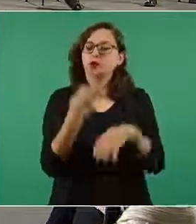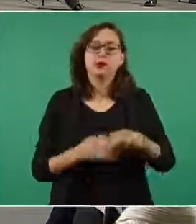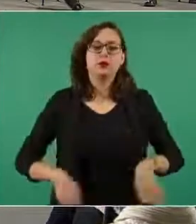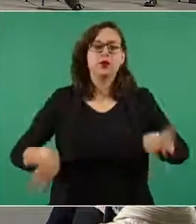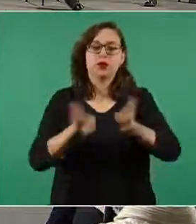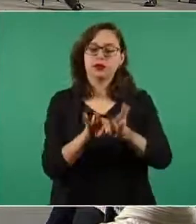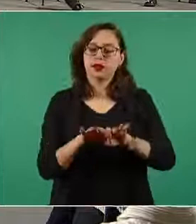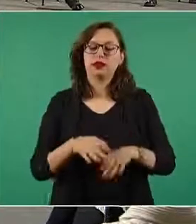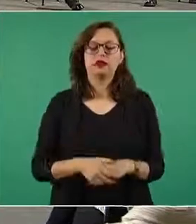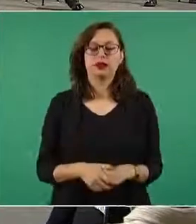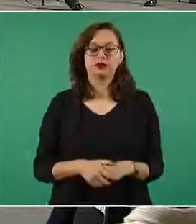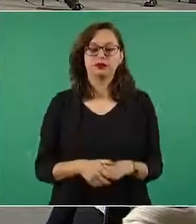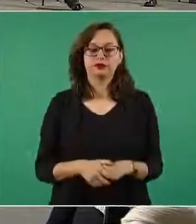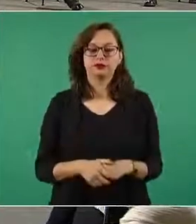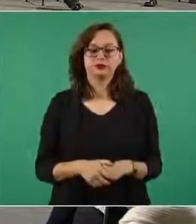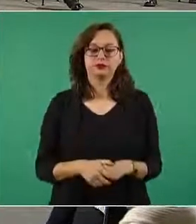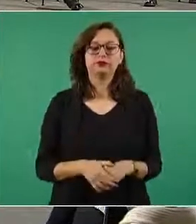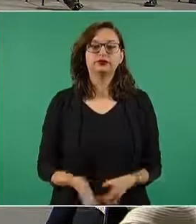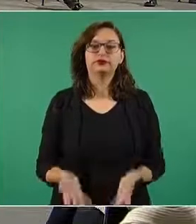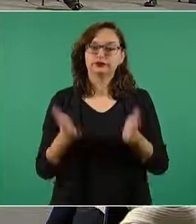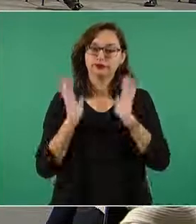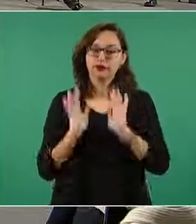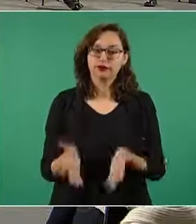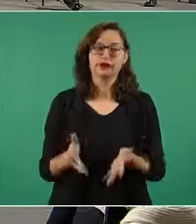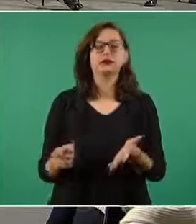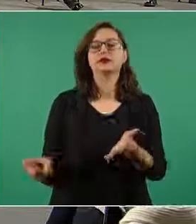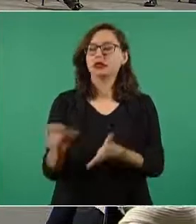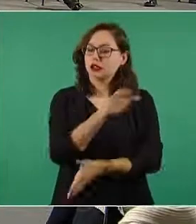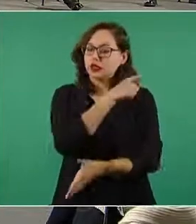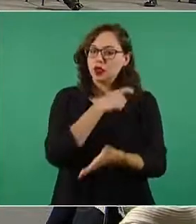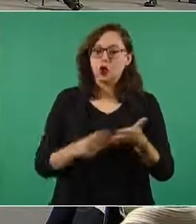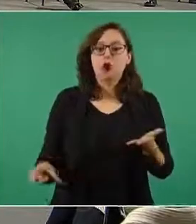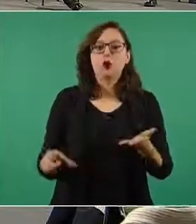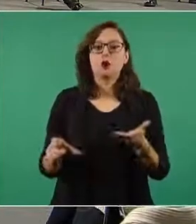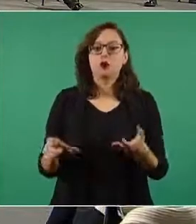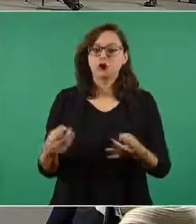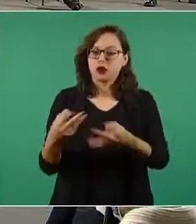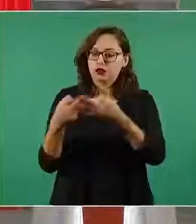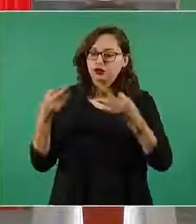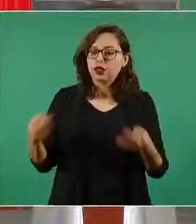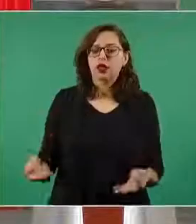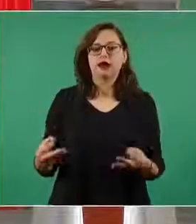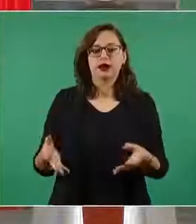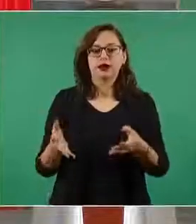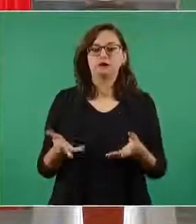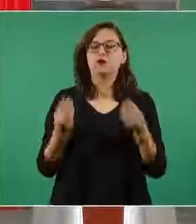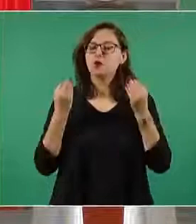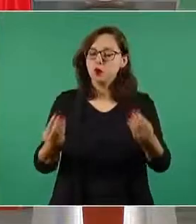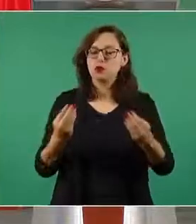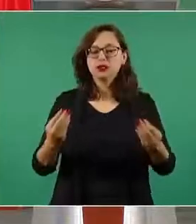porque ya se adquirieron y le agradezco a los campesinos